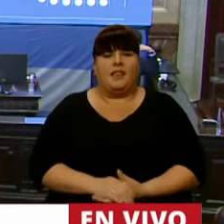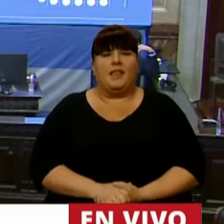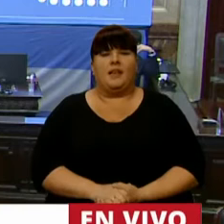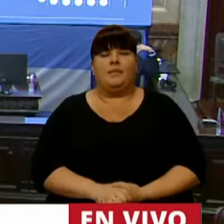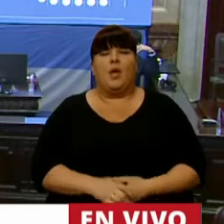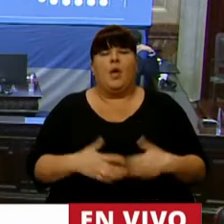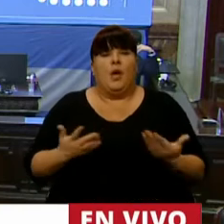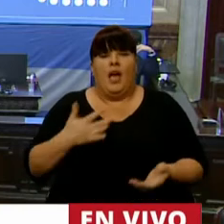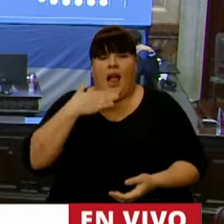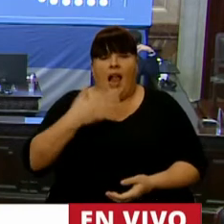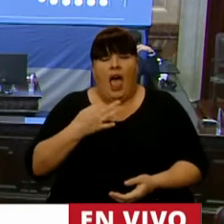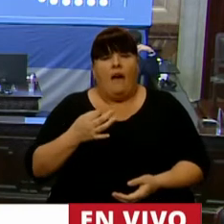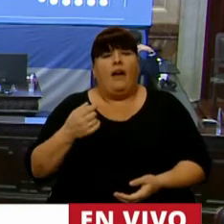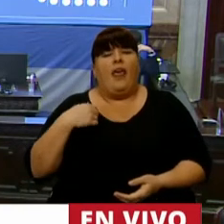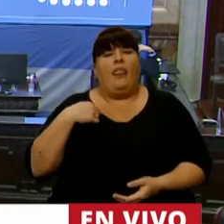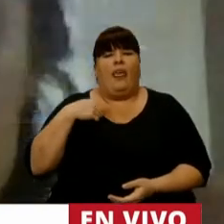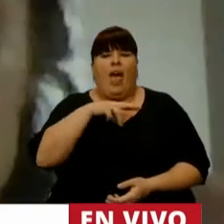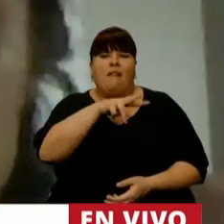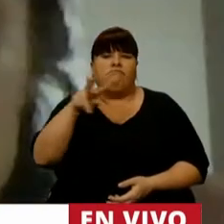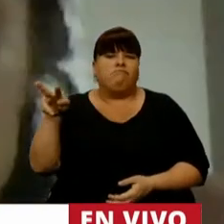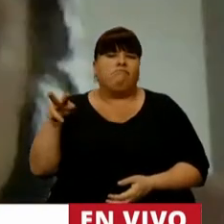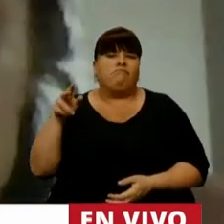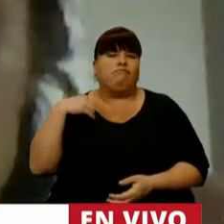Bueno, la verdad es que escuchamos...